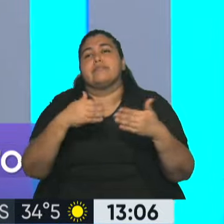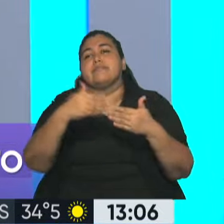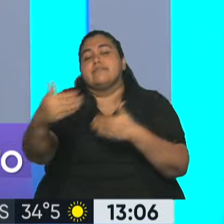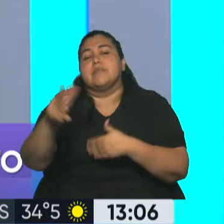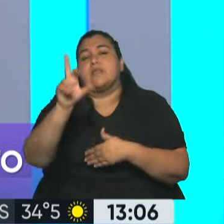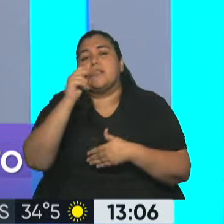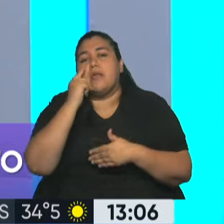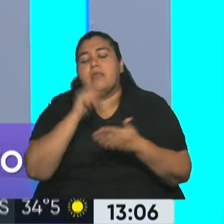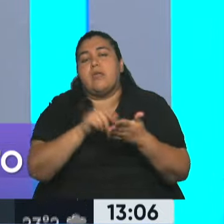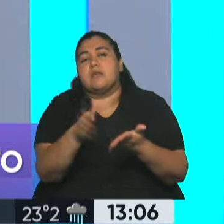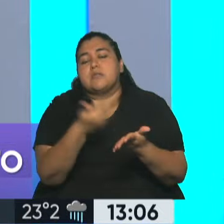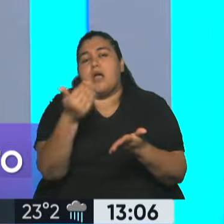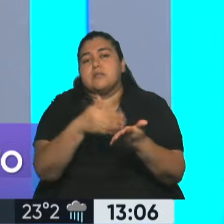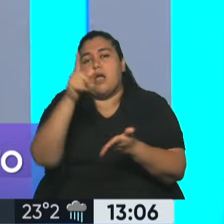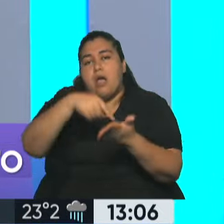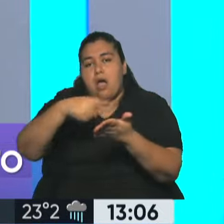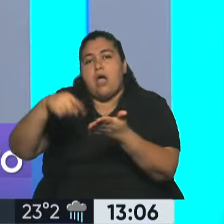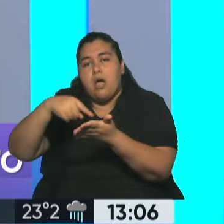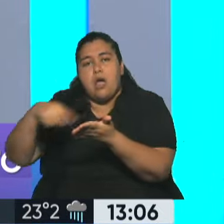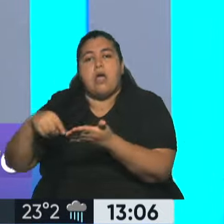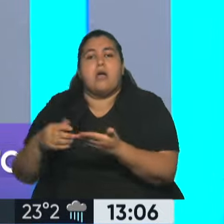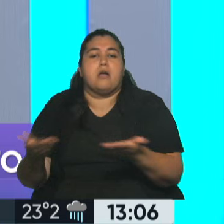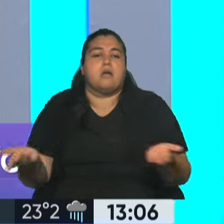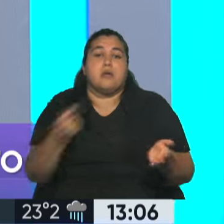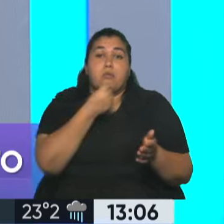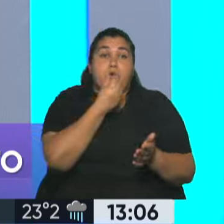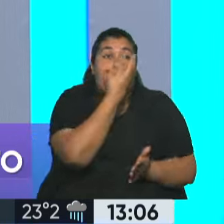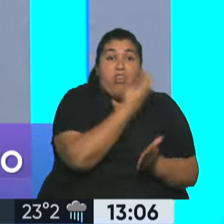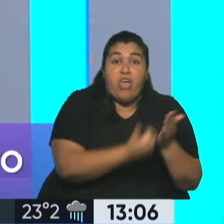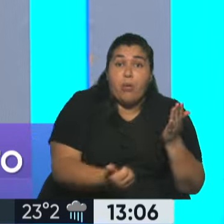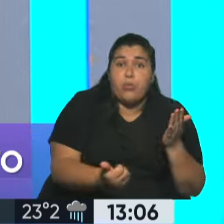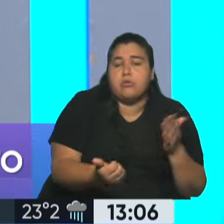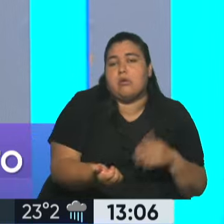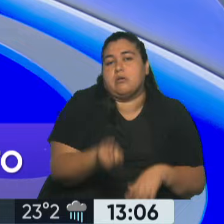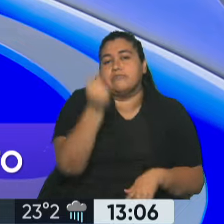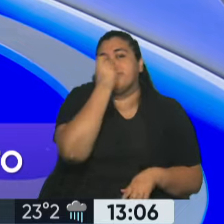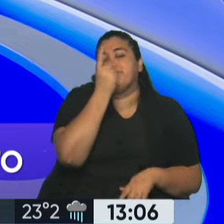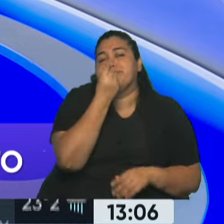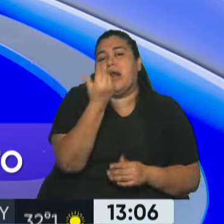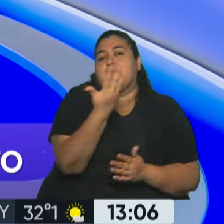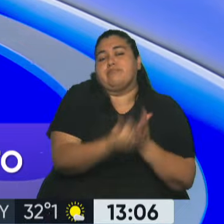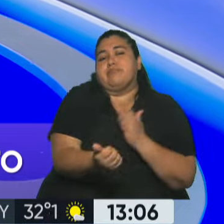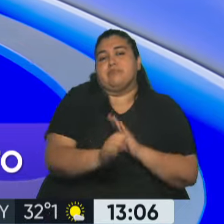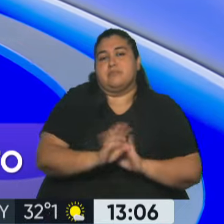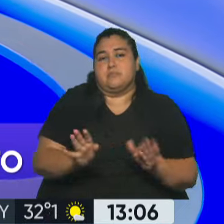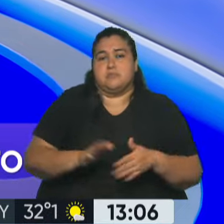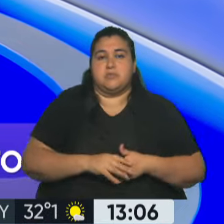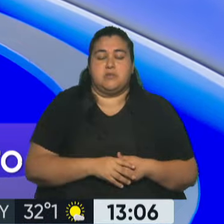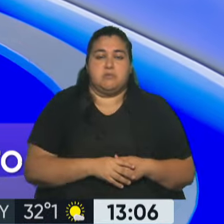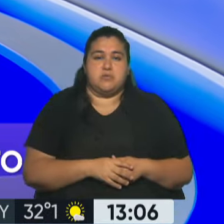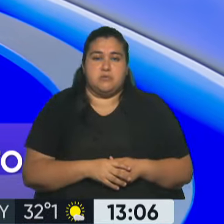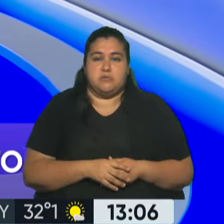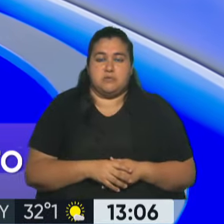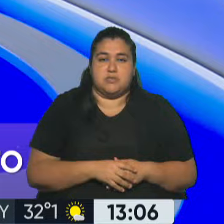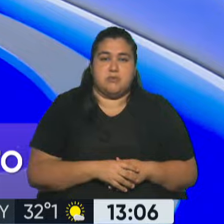si fue con débito a la plata ya te la sacaron de la cuenta. Bueno, había una nueva modalidad de estafa, ¿no? Con respecto a estas estafas virtuales